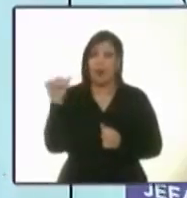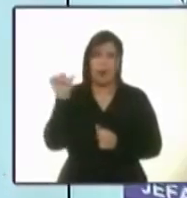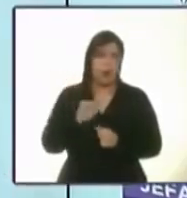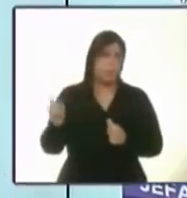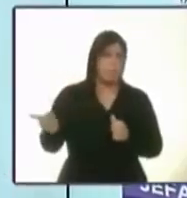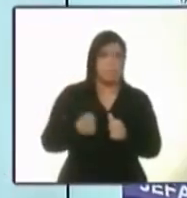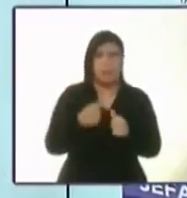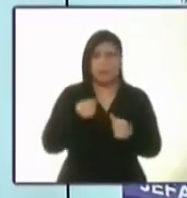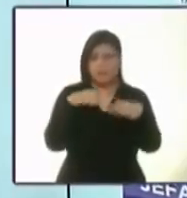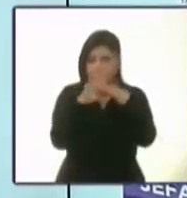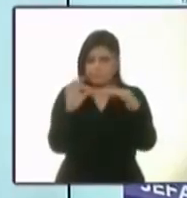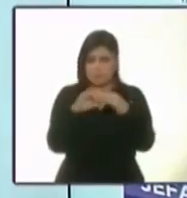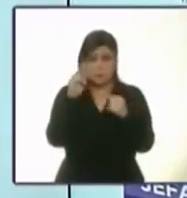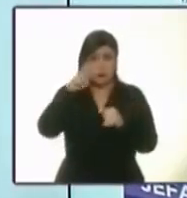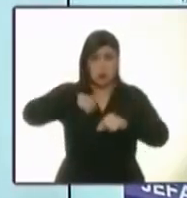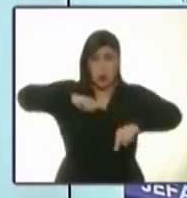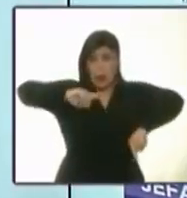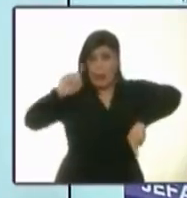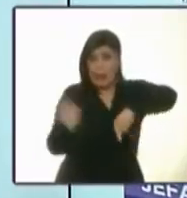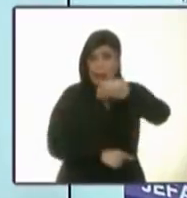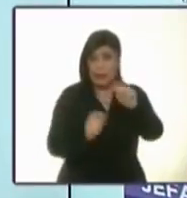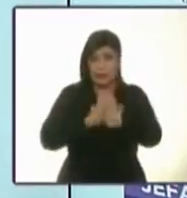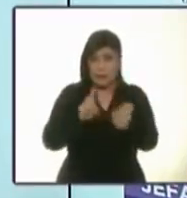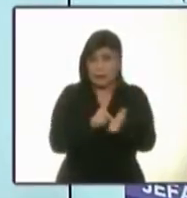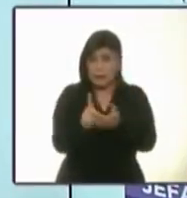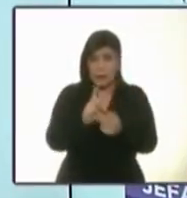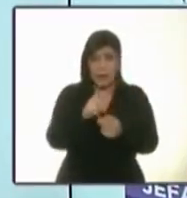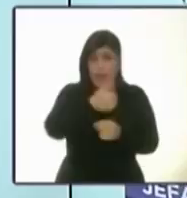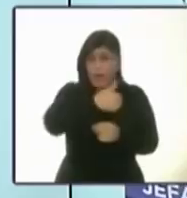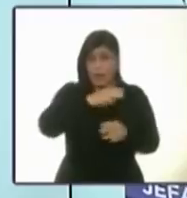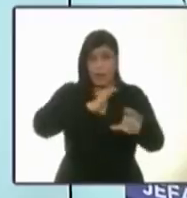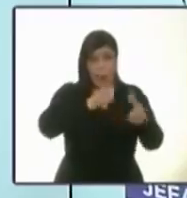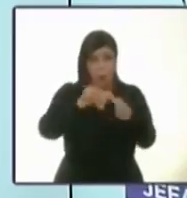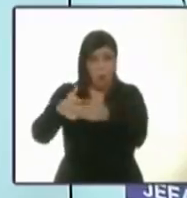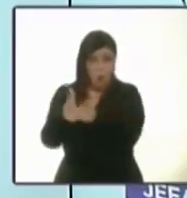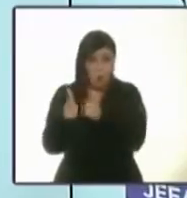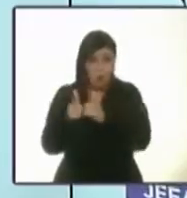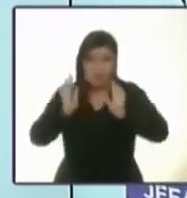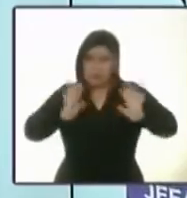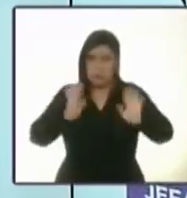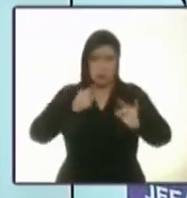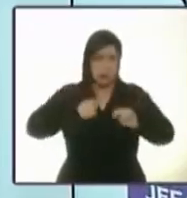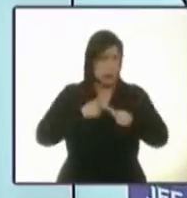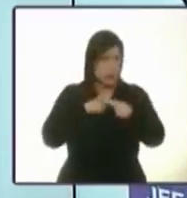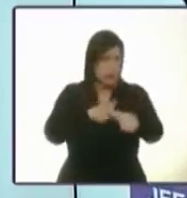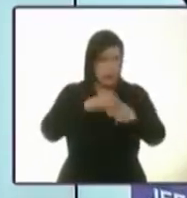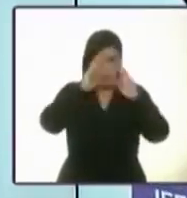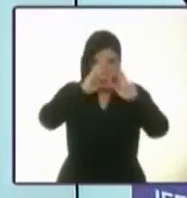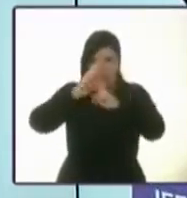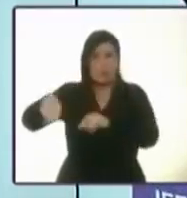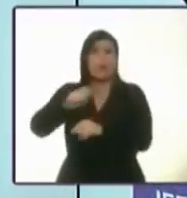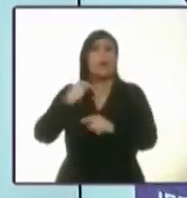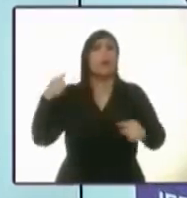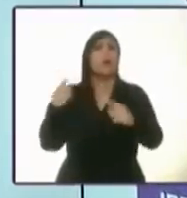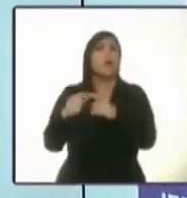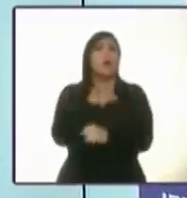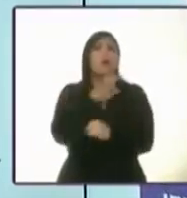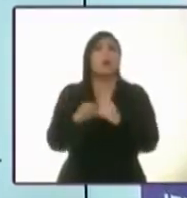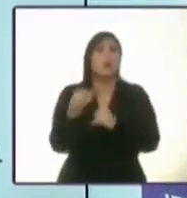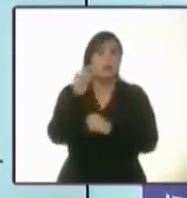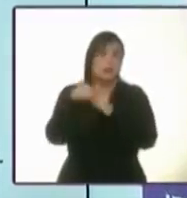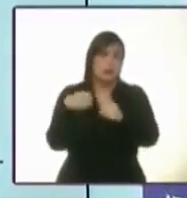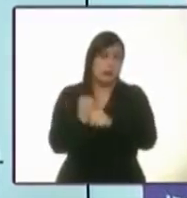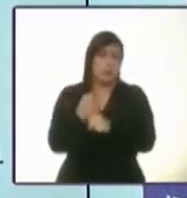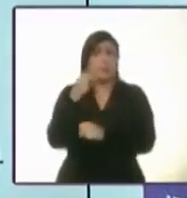No voy a quitar ningún derecho a ningún grupo. En los últimos 20 años, los gobiernos de Morena y PRD, que son lo mismo,